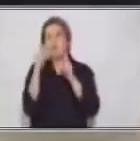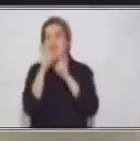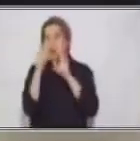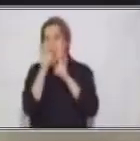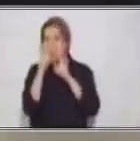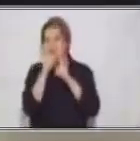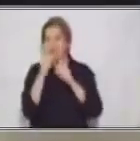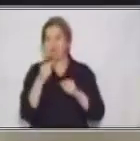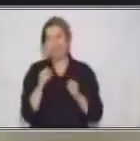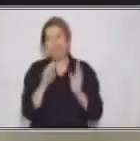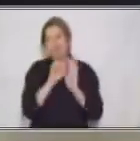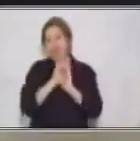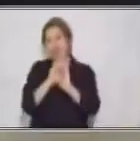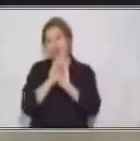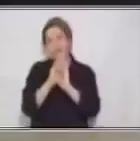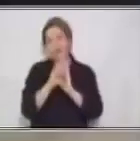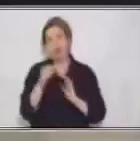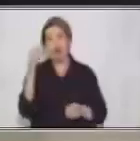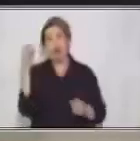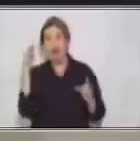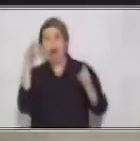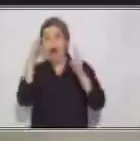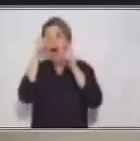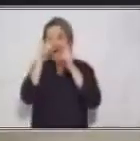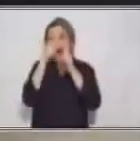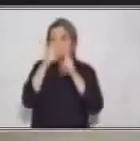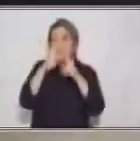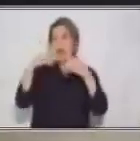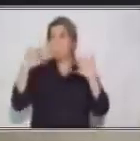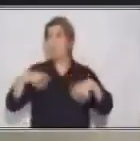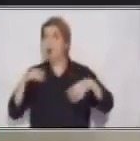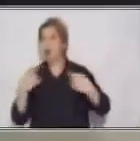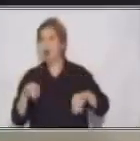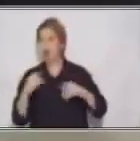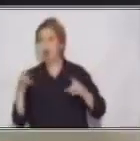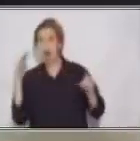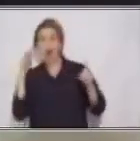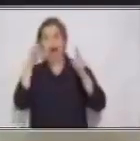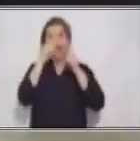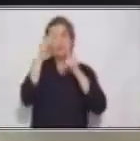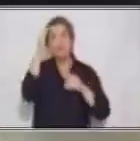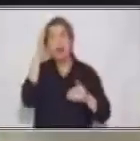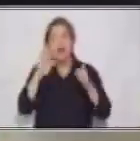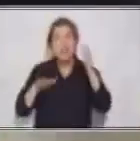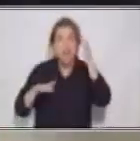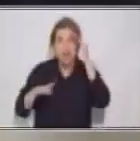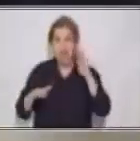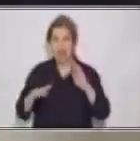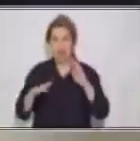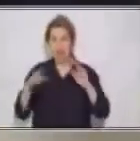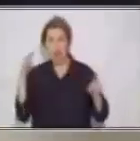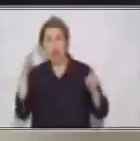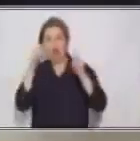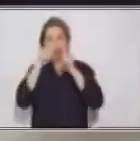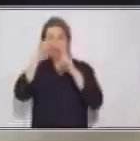pronto. Hasta mañana. O hasta cuando te vuelvo a ver.